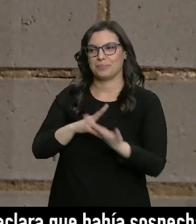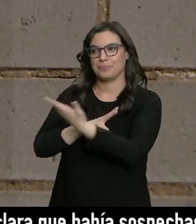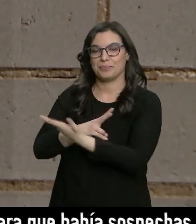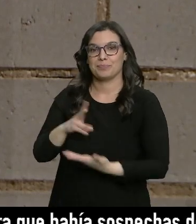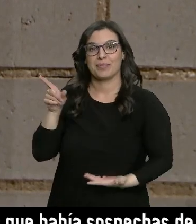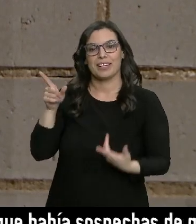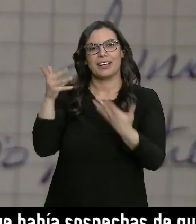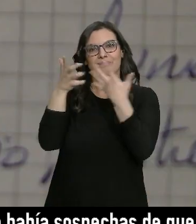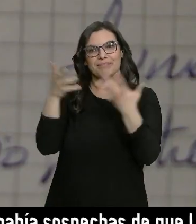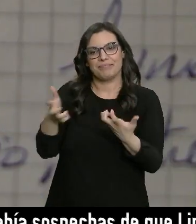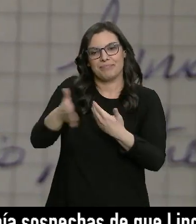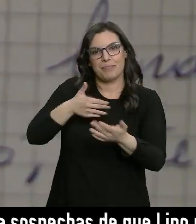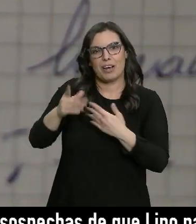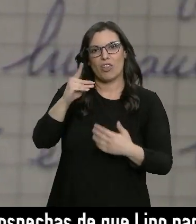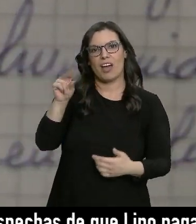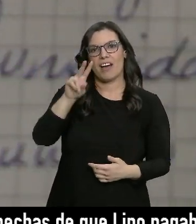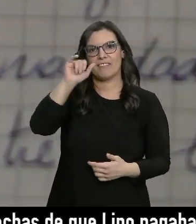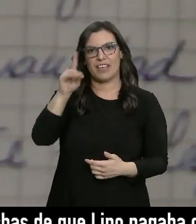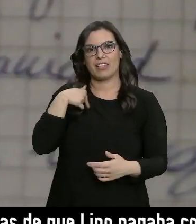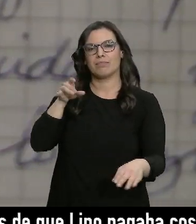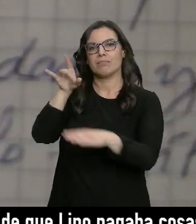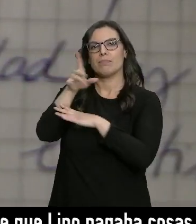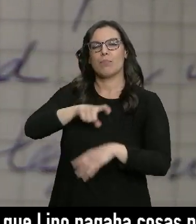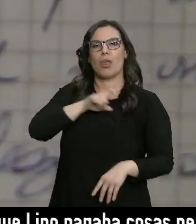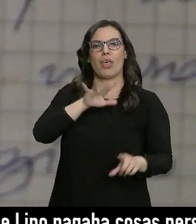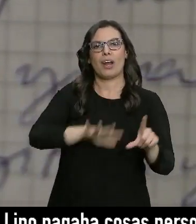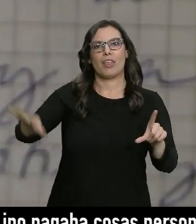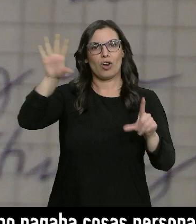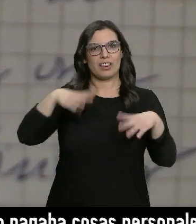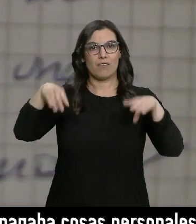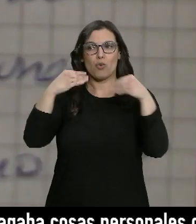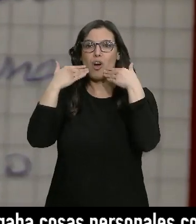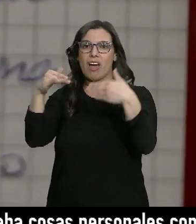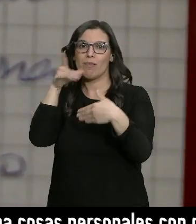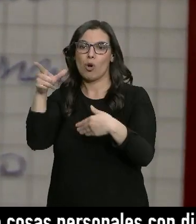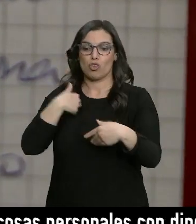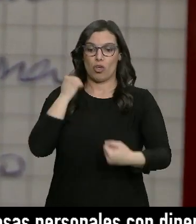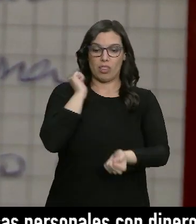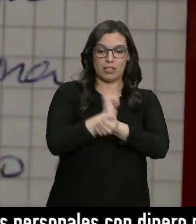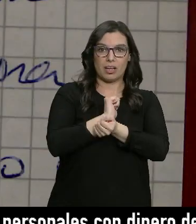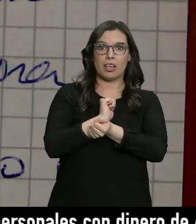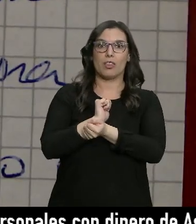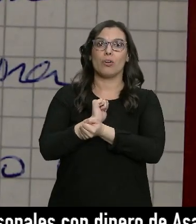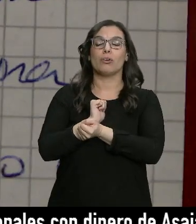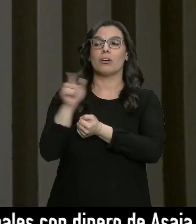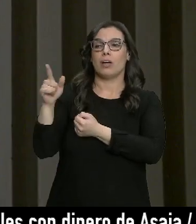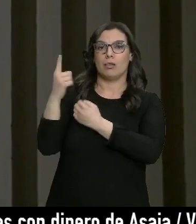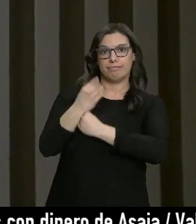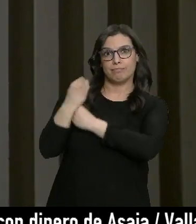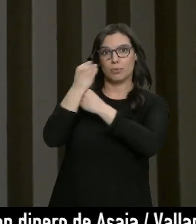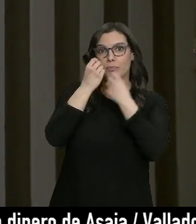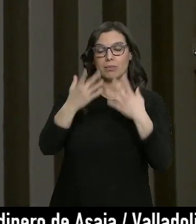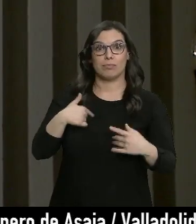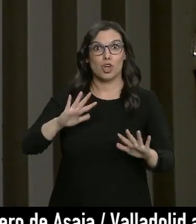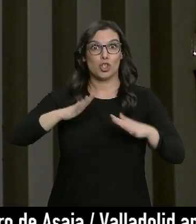Esta es la carta que David envió a la Policía Nacional de Burgos para agradecerles el trato que recibió durante su paso por los calabozos. Gran sorpresa